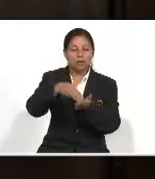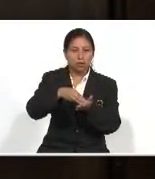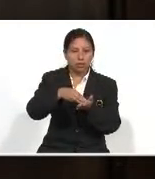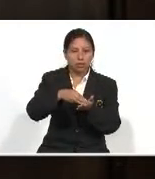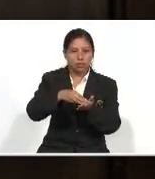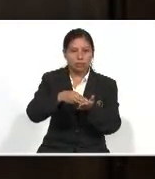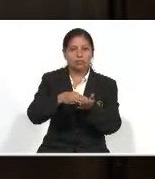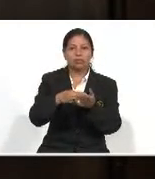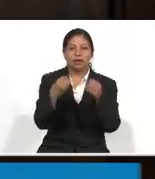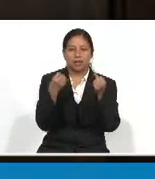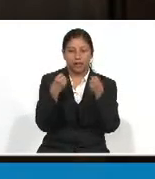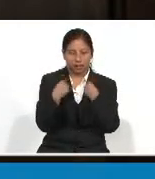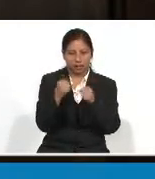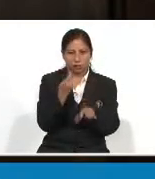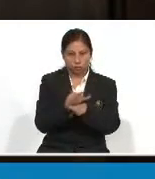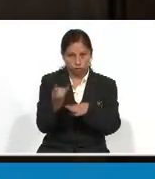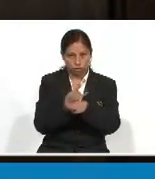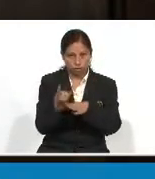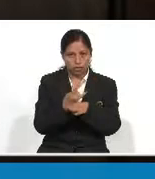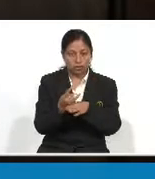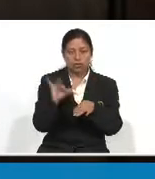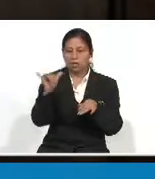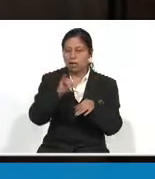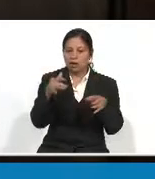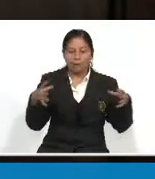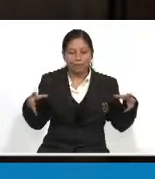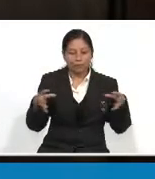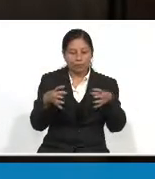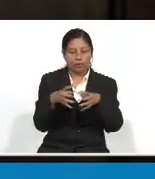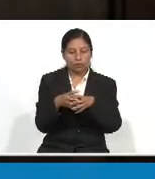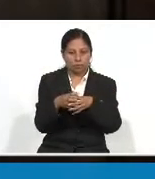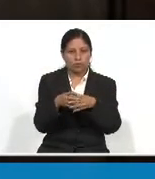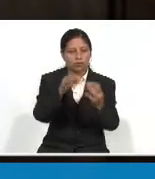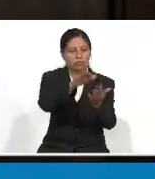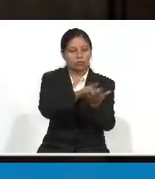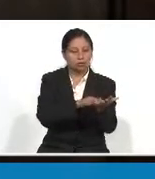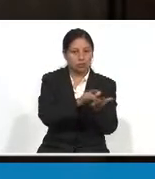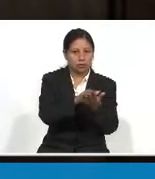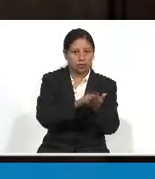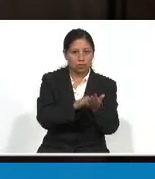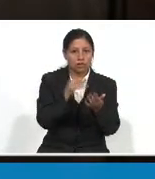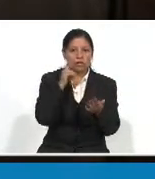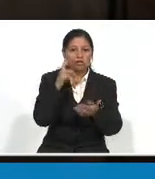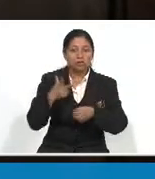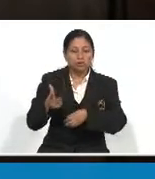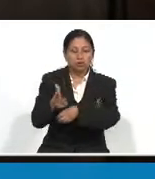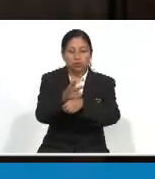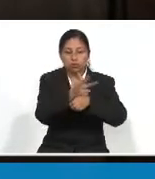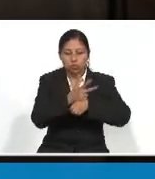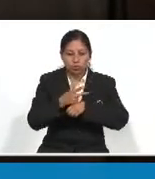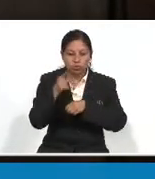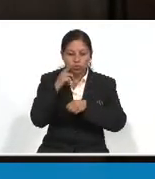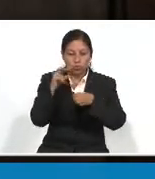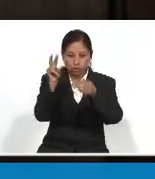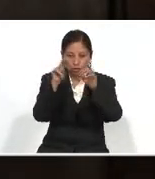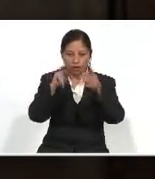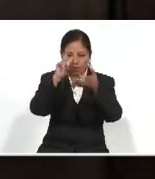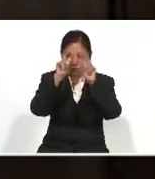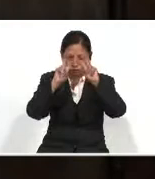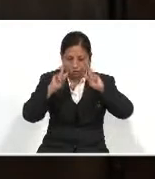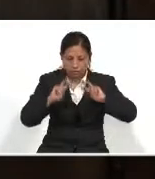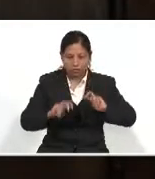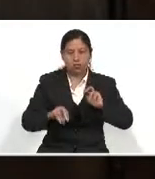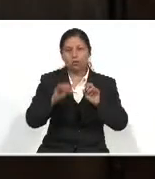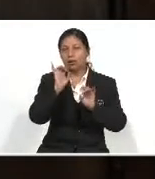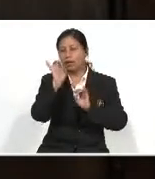y la misma comisión pidió a Contraloría de Cuentas que se hiciera una investigación porque hay